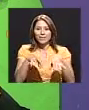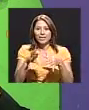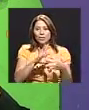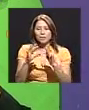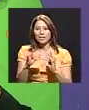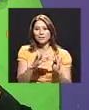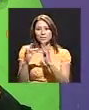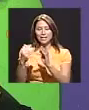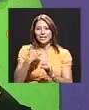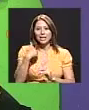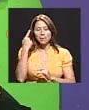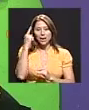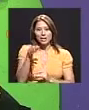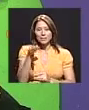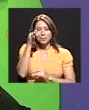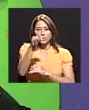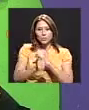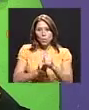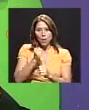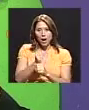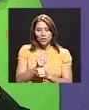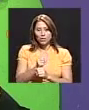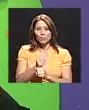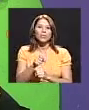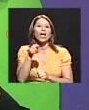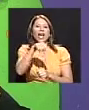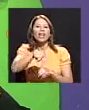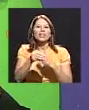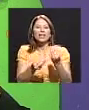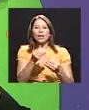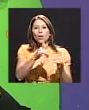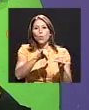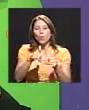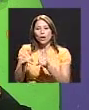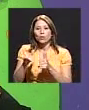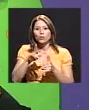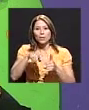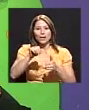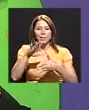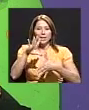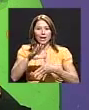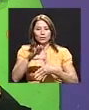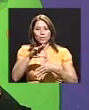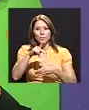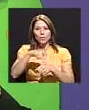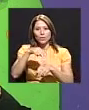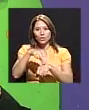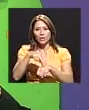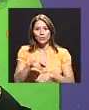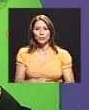Especiales tiene para este 2010, entre ellas los Juegos Panamericanos en Puerto Rico.